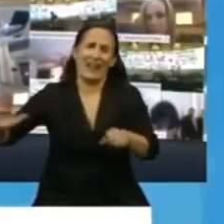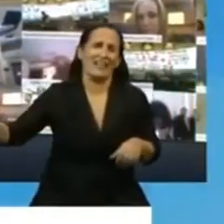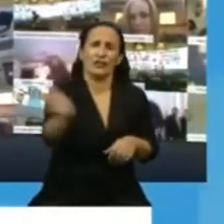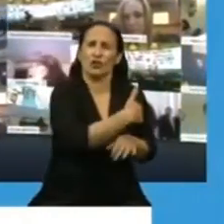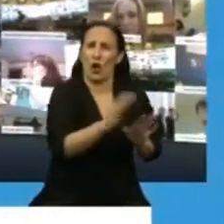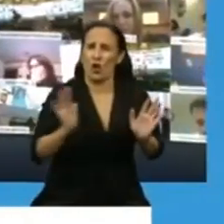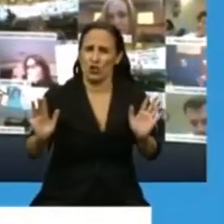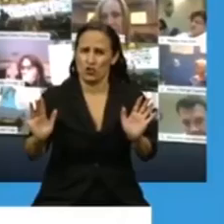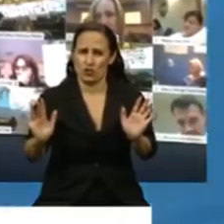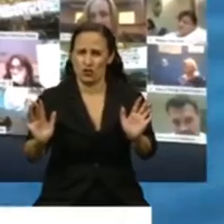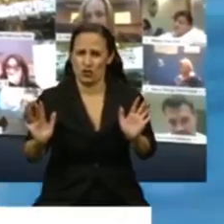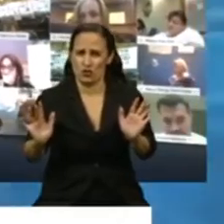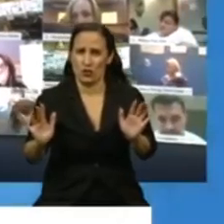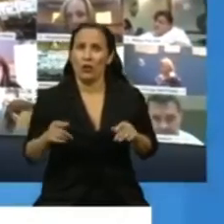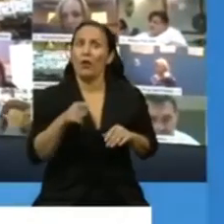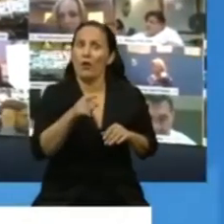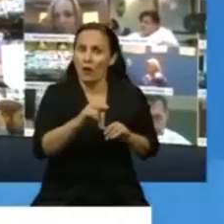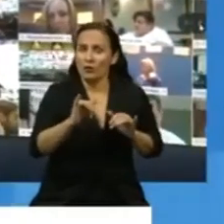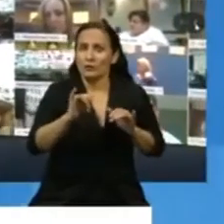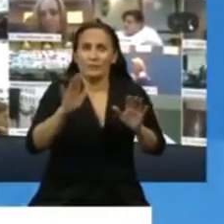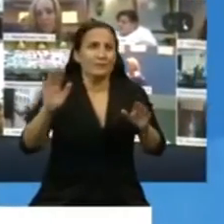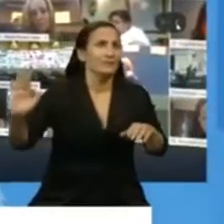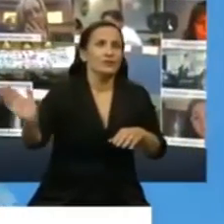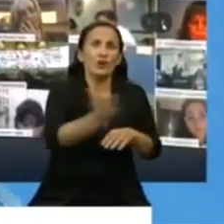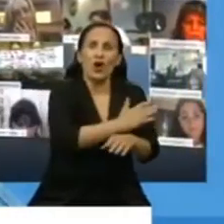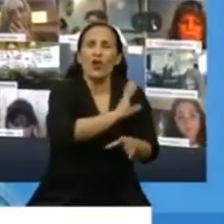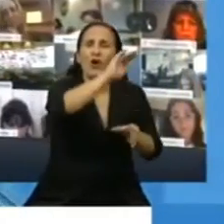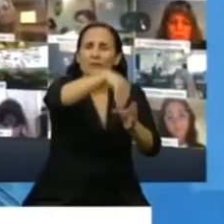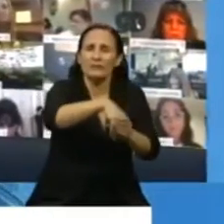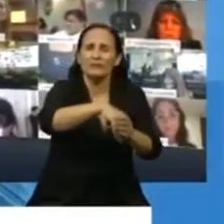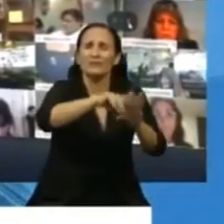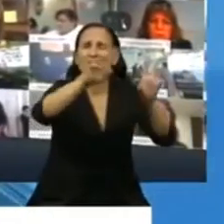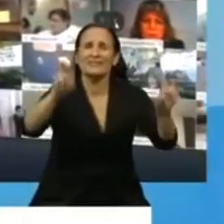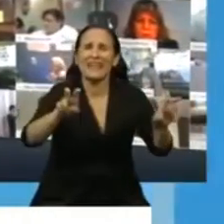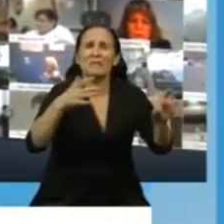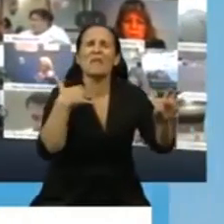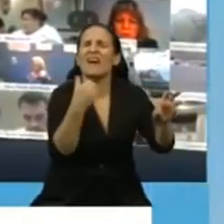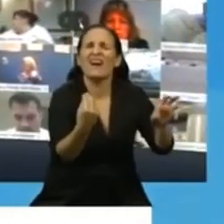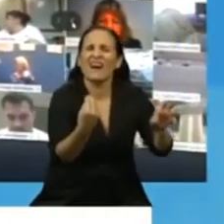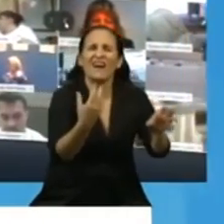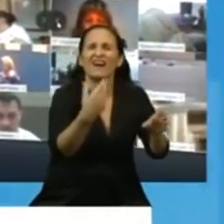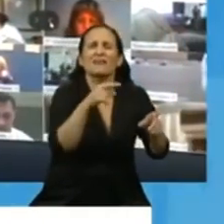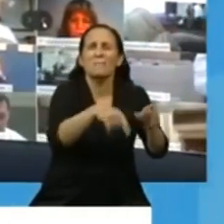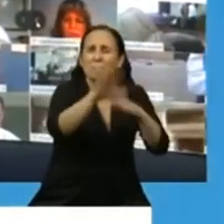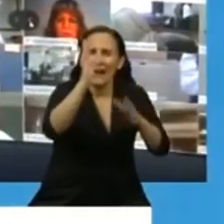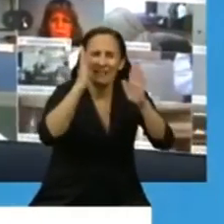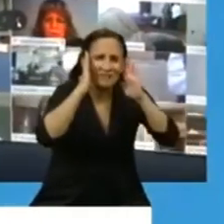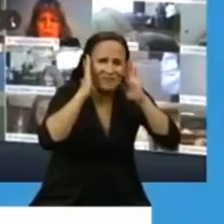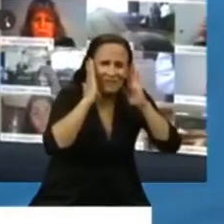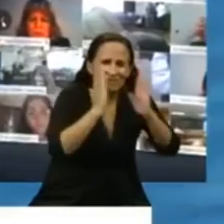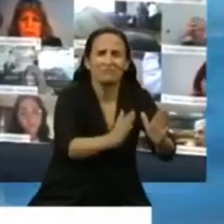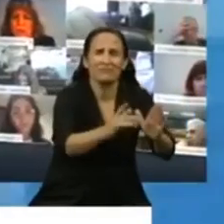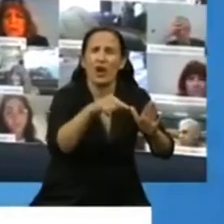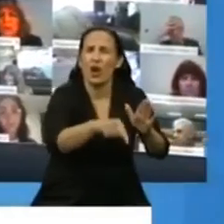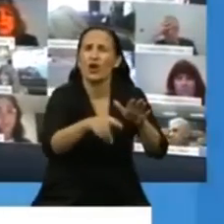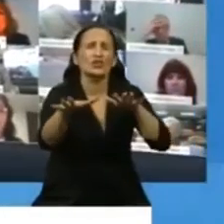que forman parte del complejo sanitario. Me refiero concretamente a la situación sumamente grave que hoy están